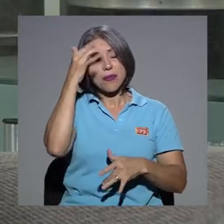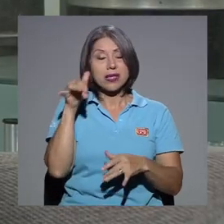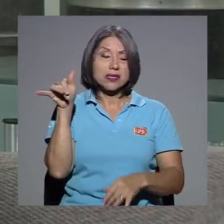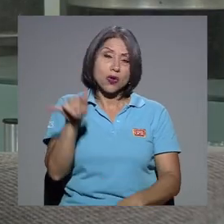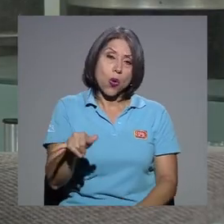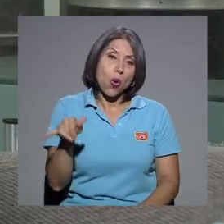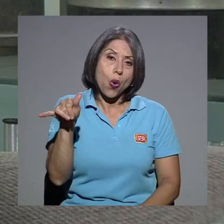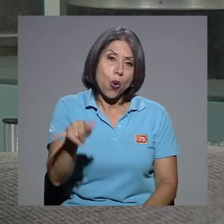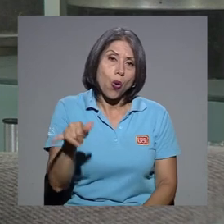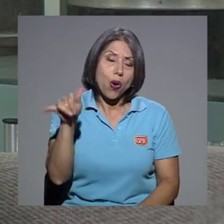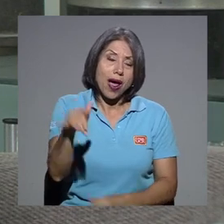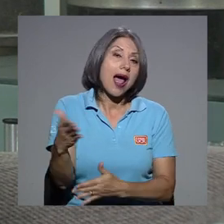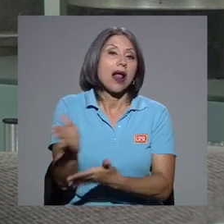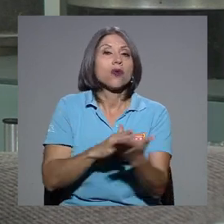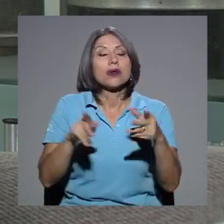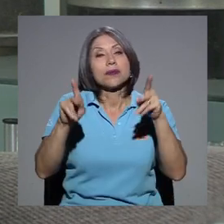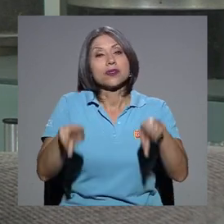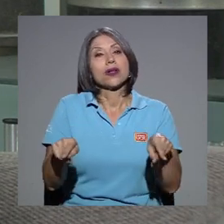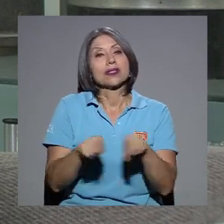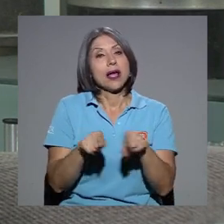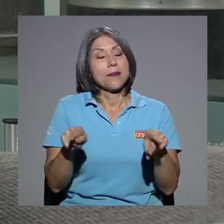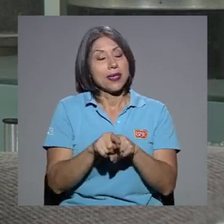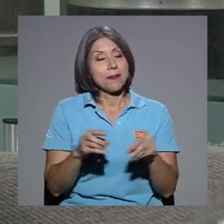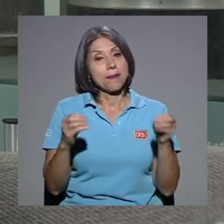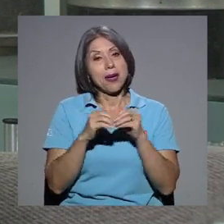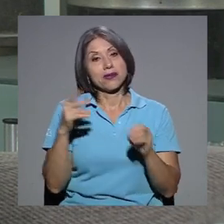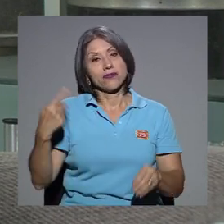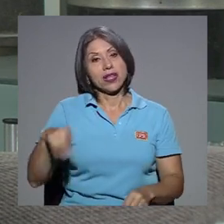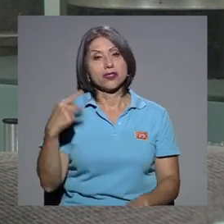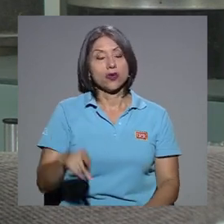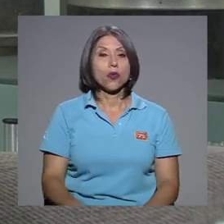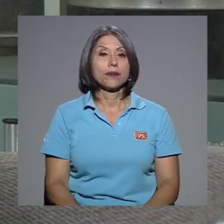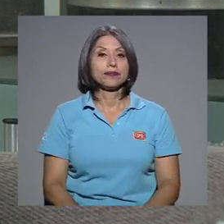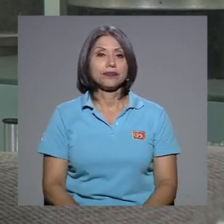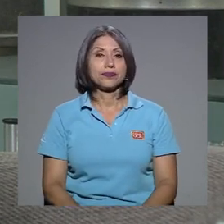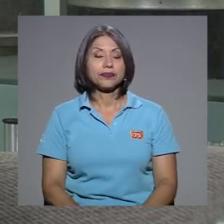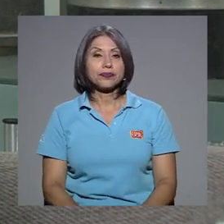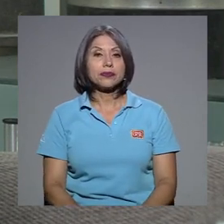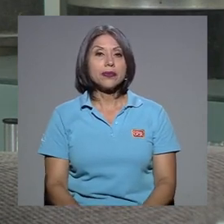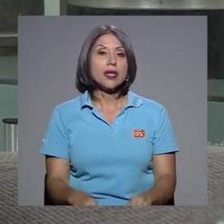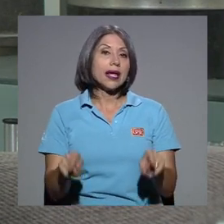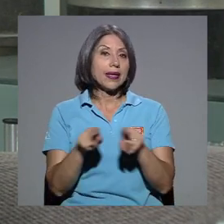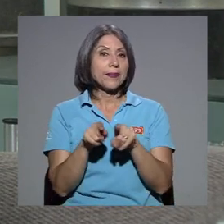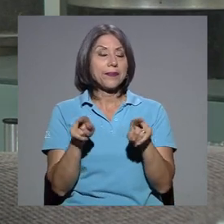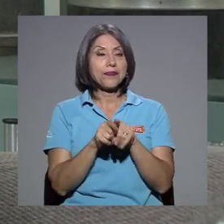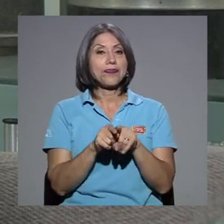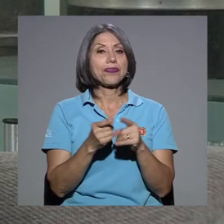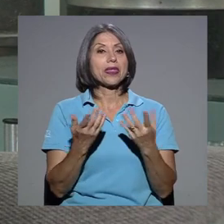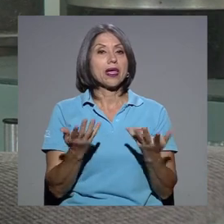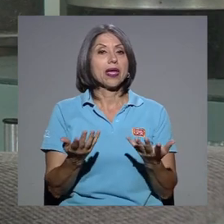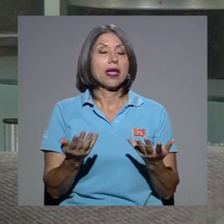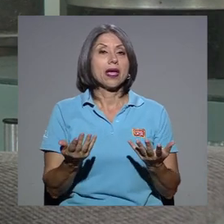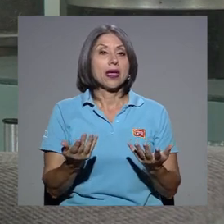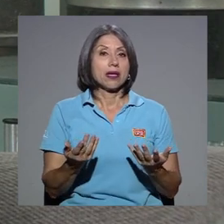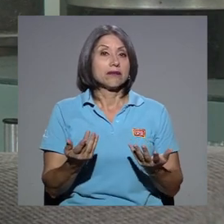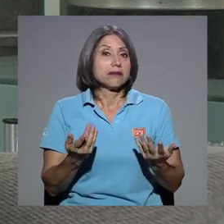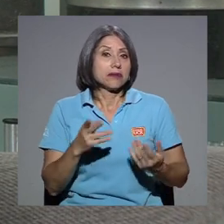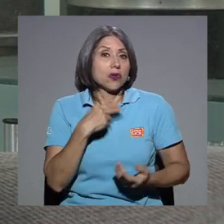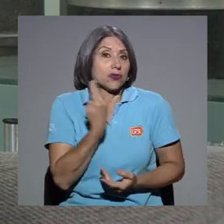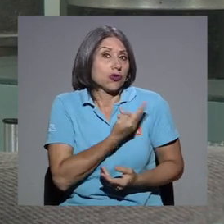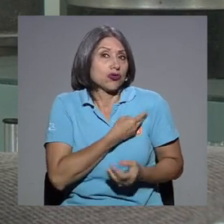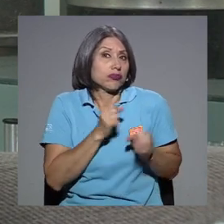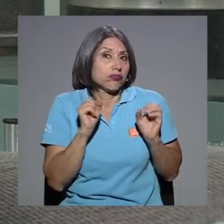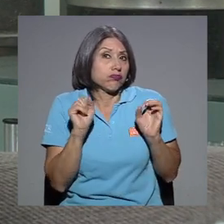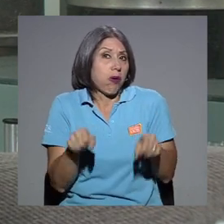que hay personas que también tienen tendencia a mayor riesgo. Y el otro aspecto importante es que también estamos